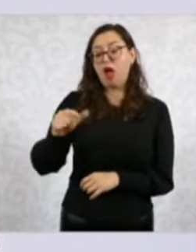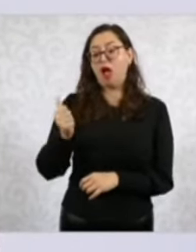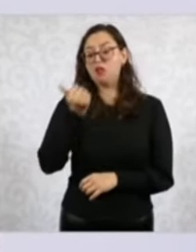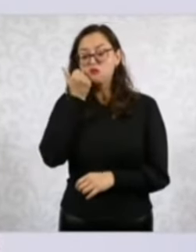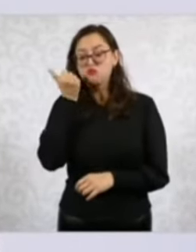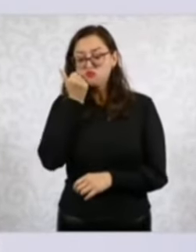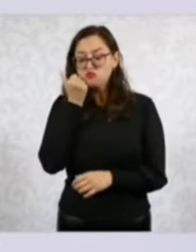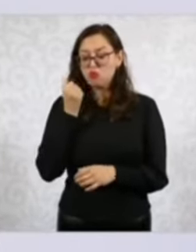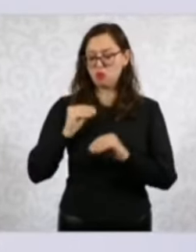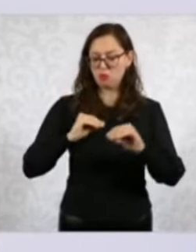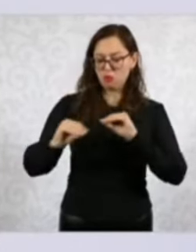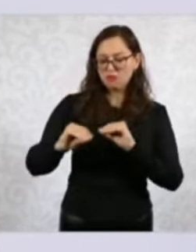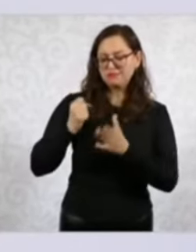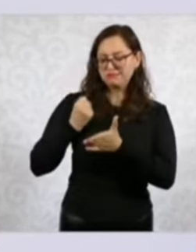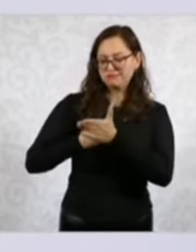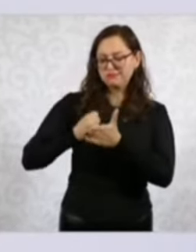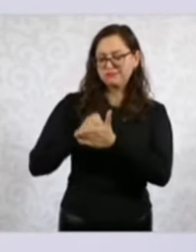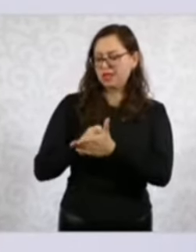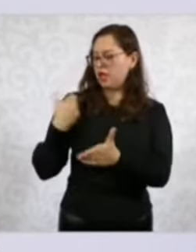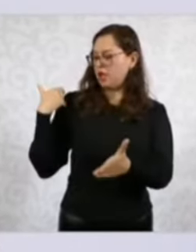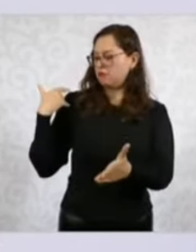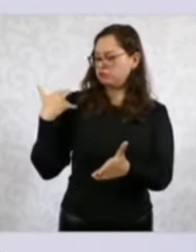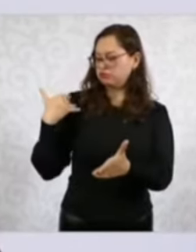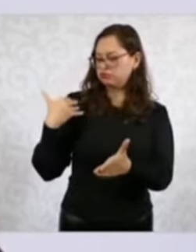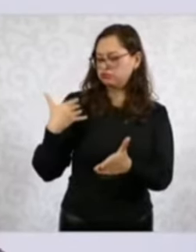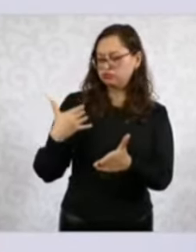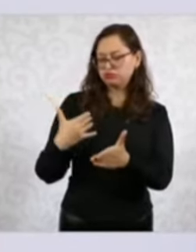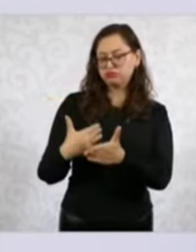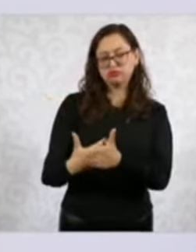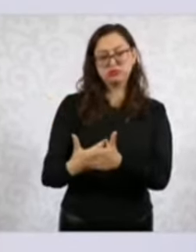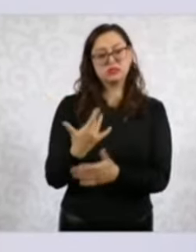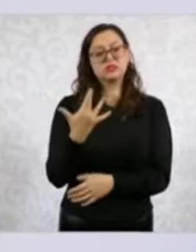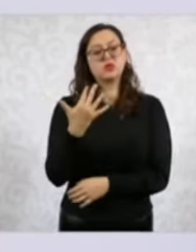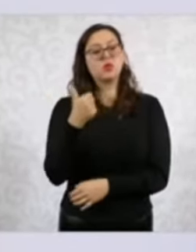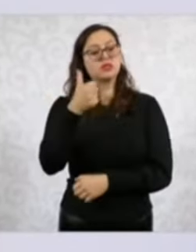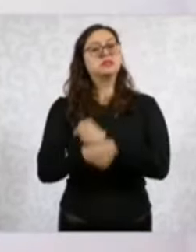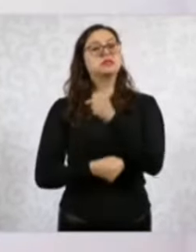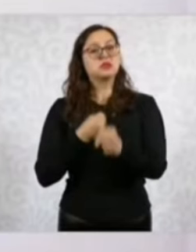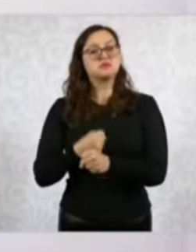ha sido, en estos 56 años, totalmente vigente.